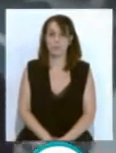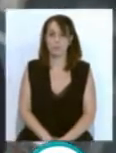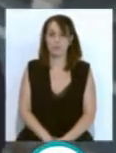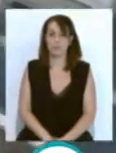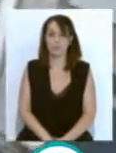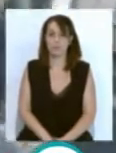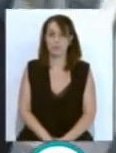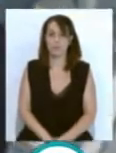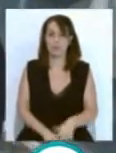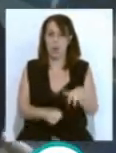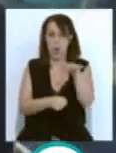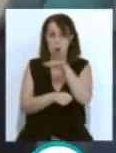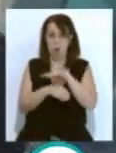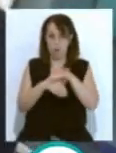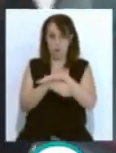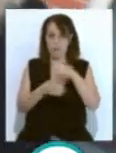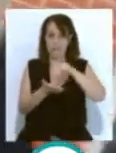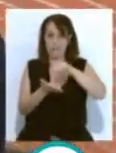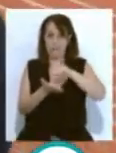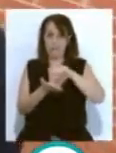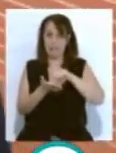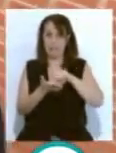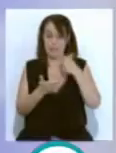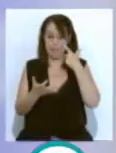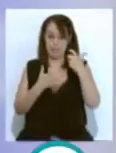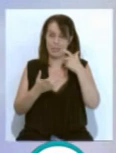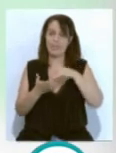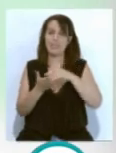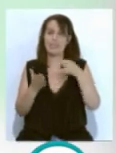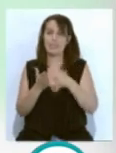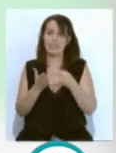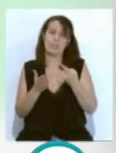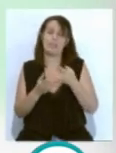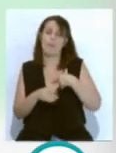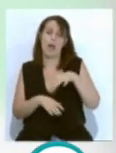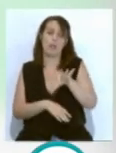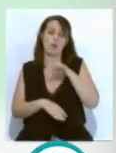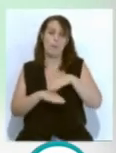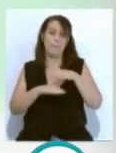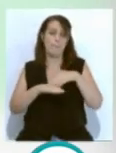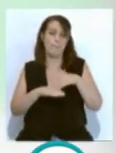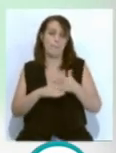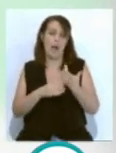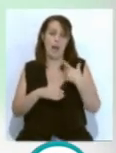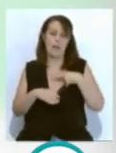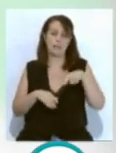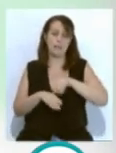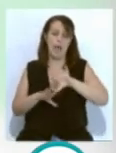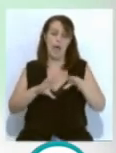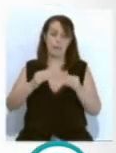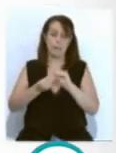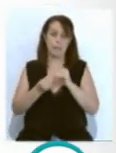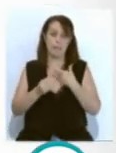Desde el gobierno central sin embargo se ha destacado el sistema descentralizado elegido para el desarrollo de esta aplicación móvil,